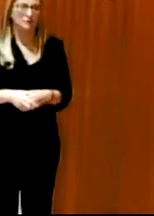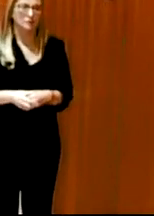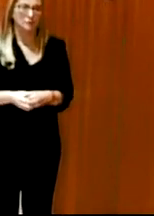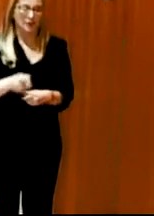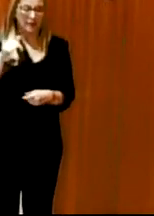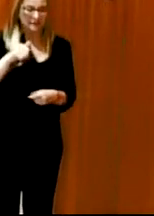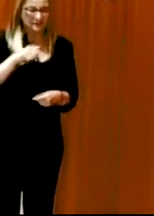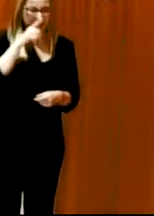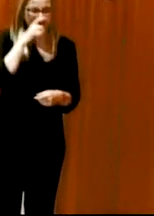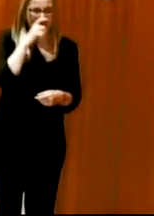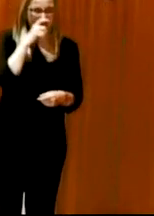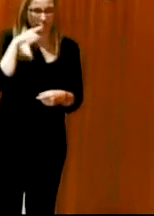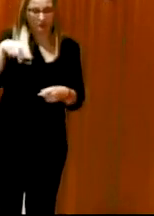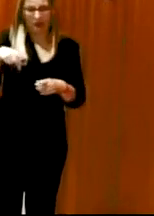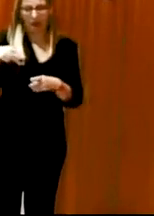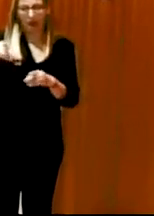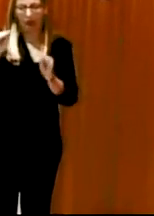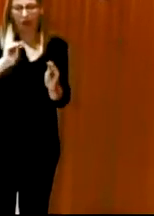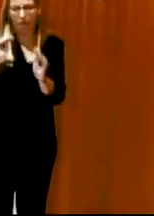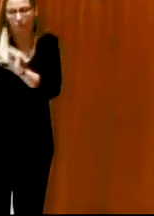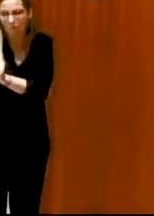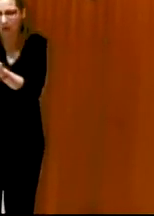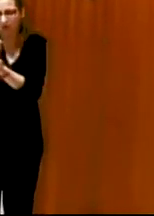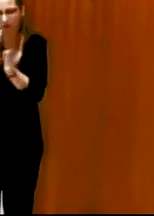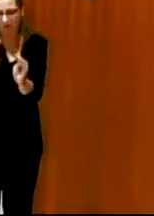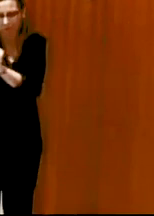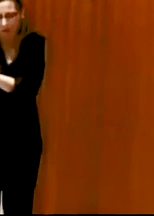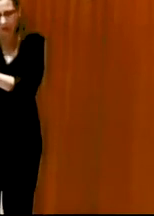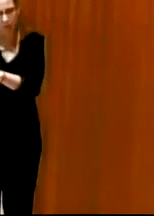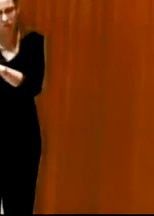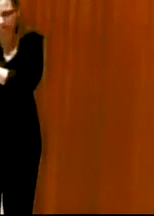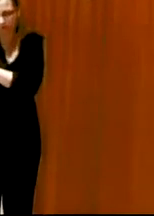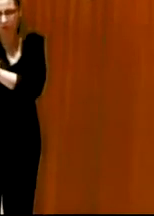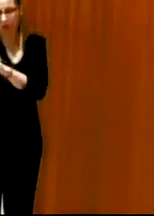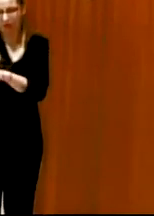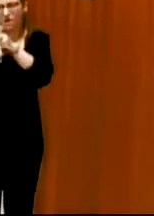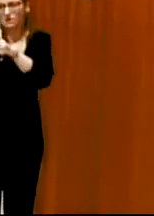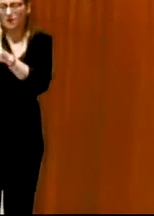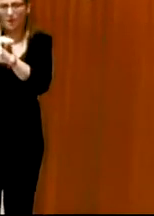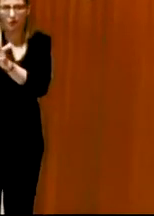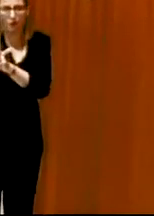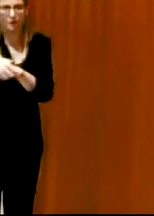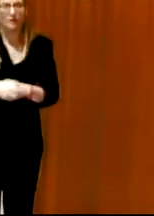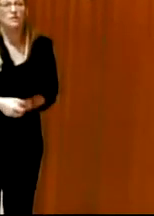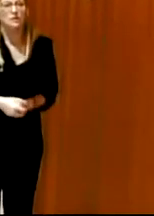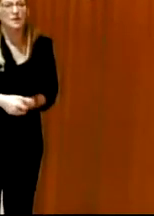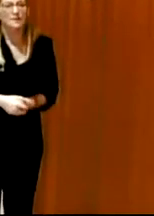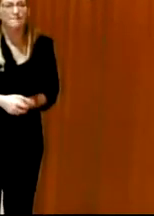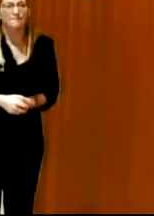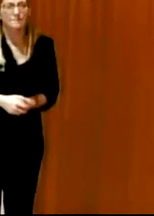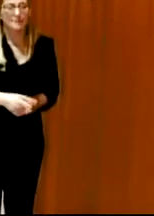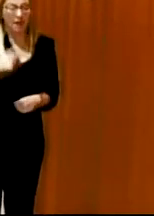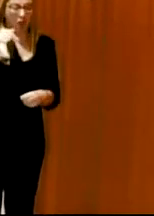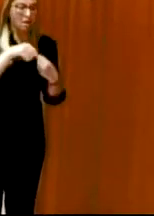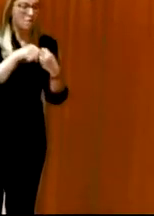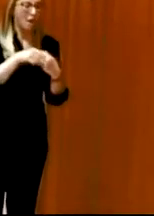tuvimos también que suspender la formación como estaba planteada por todo este tema pero sí tenemos aquí en otras formaciones online